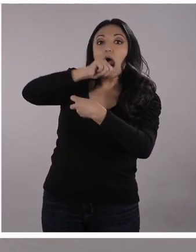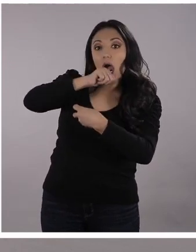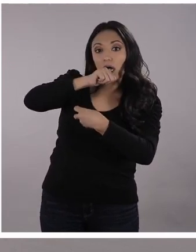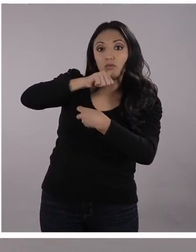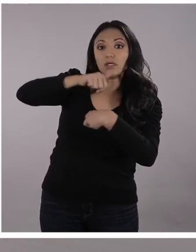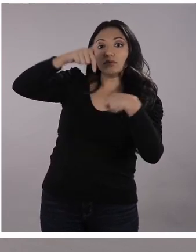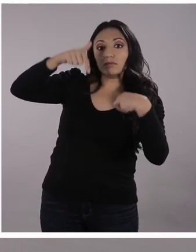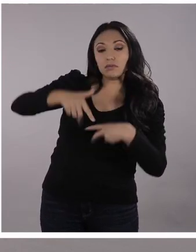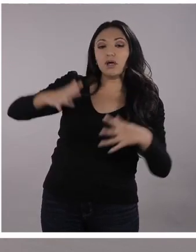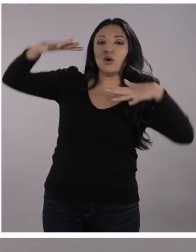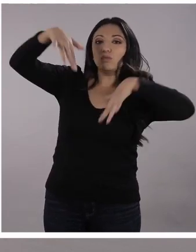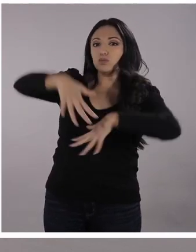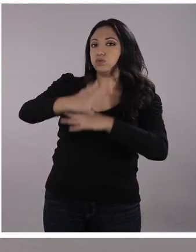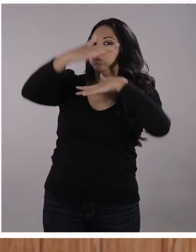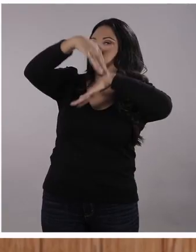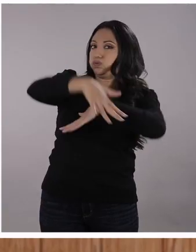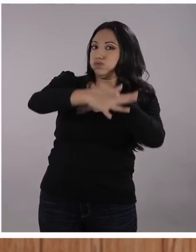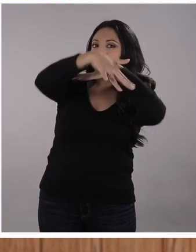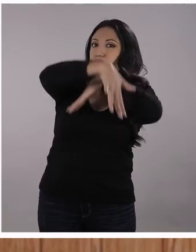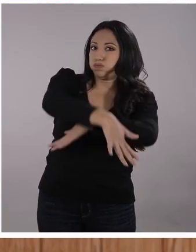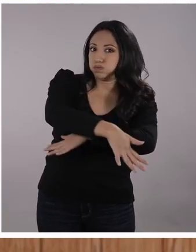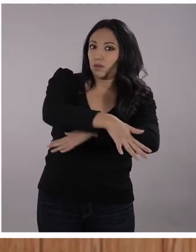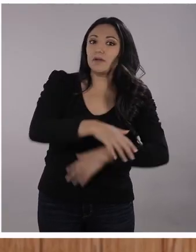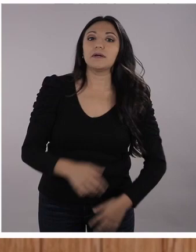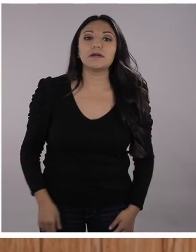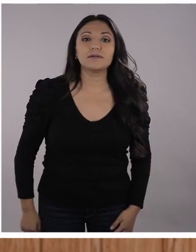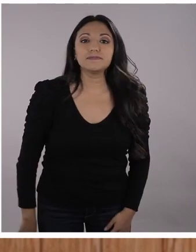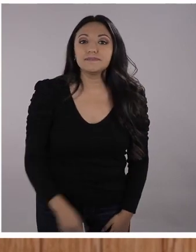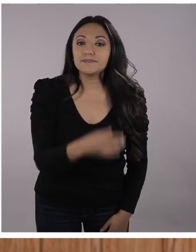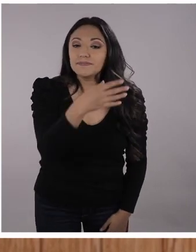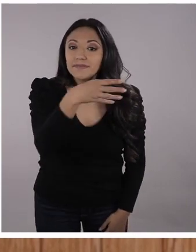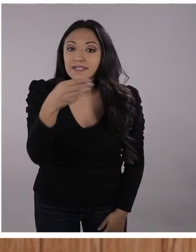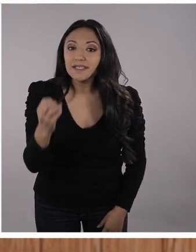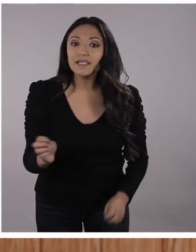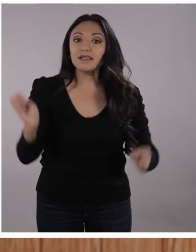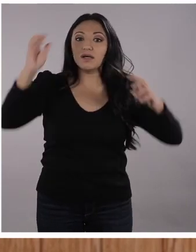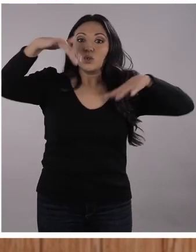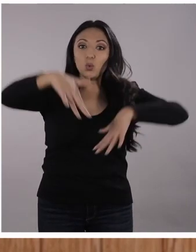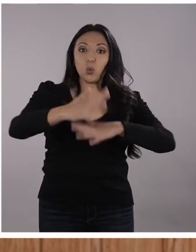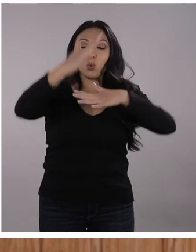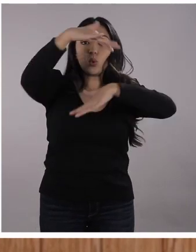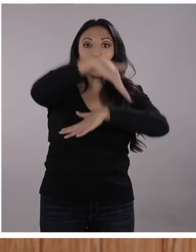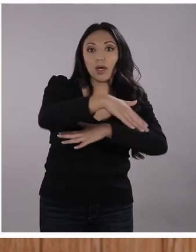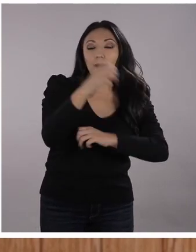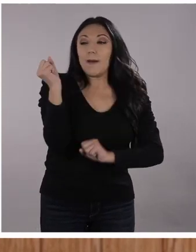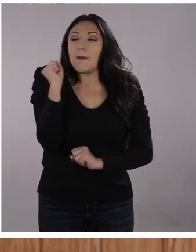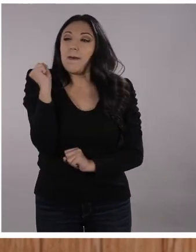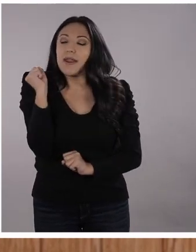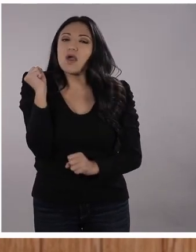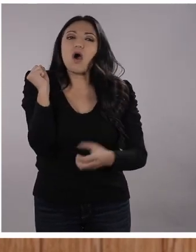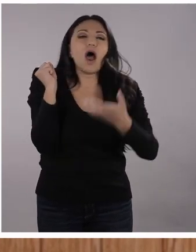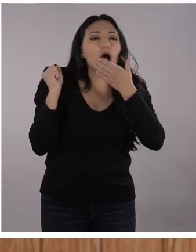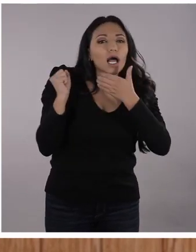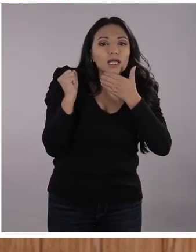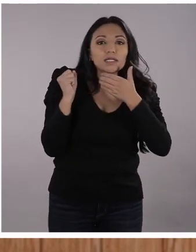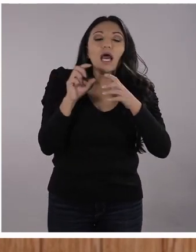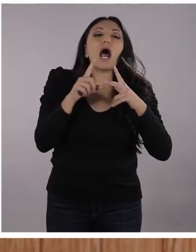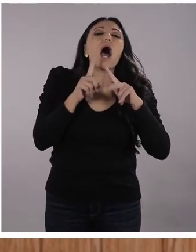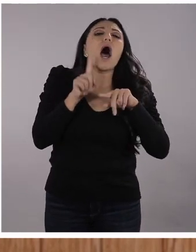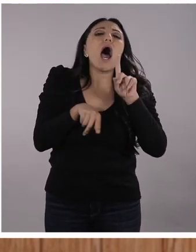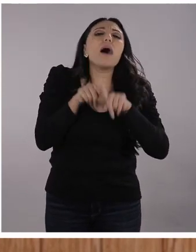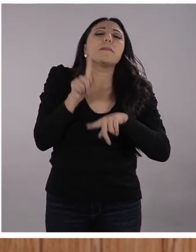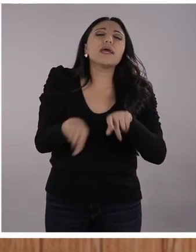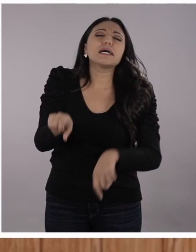movimiento. Y las corrientes cálidas y frías son súper amigas de la luna.